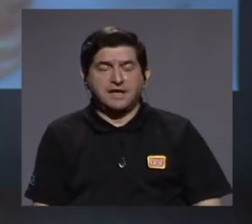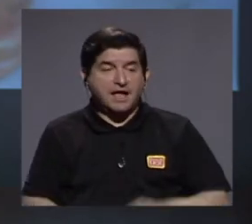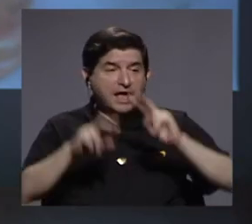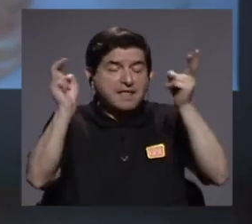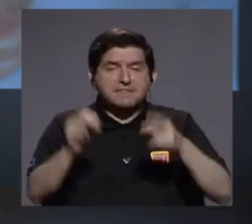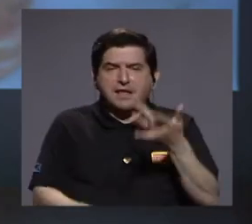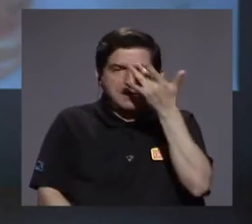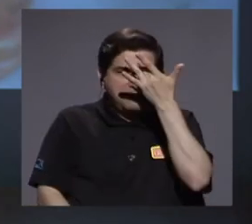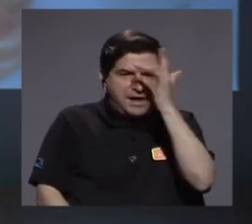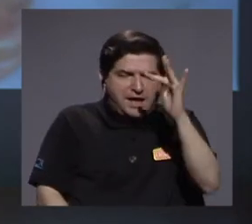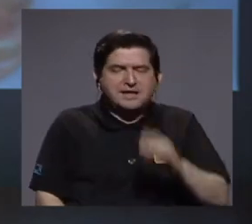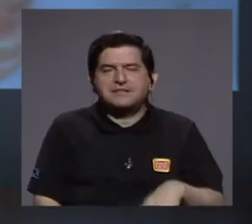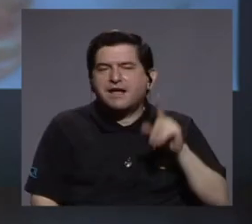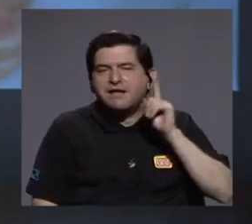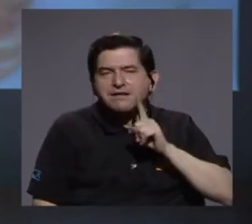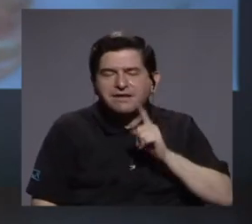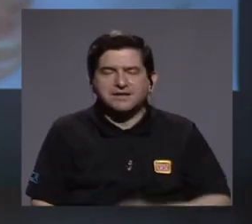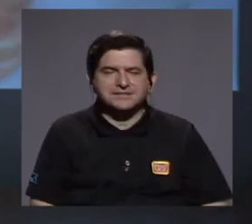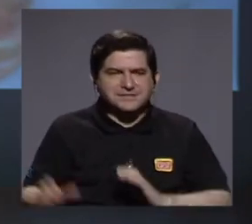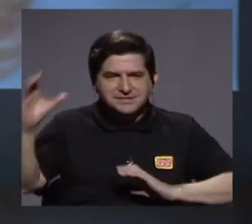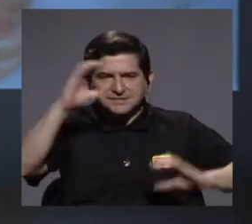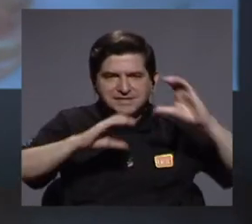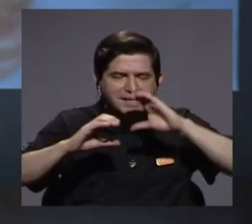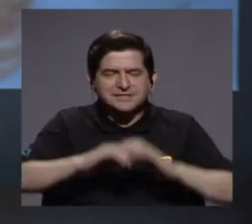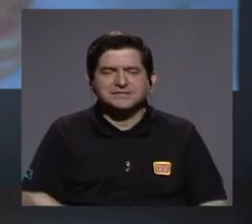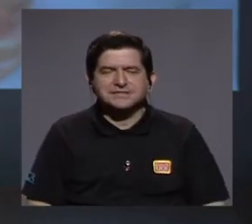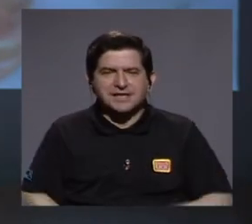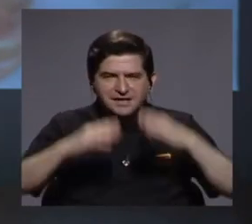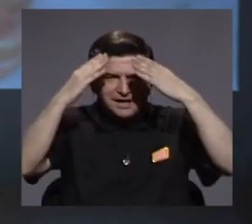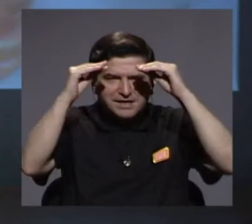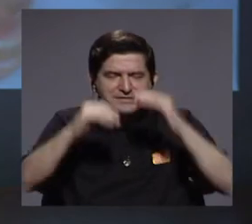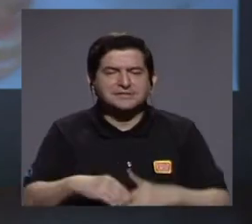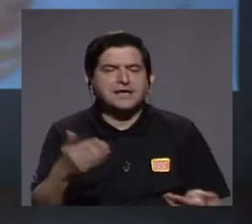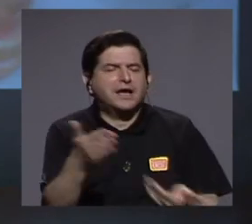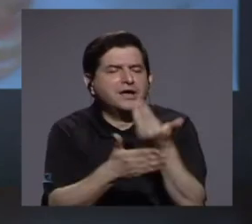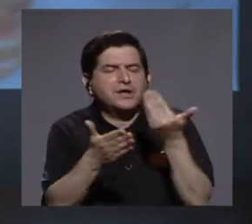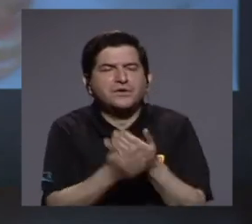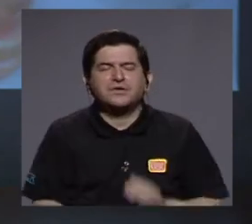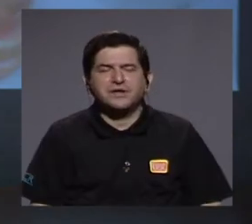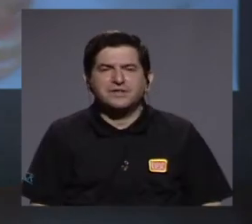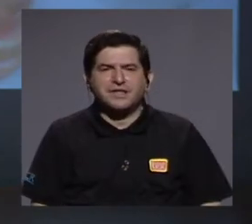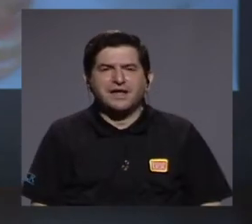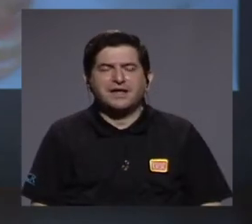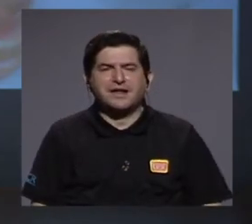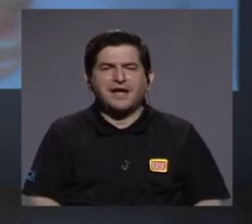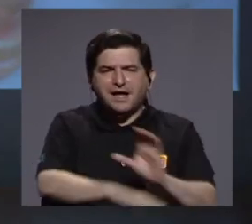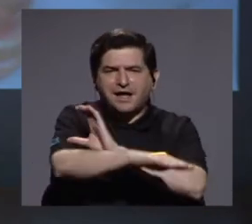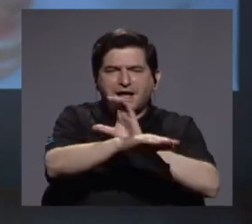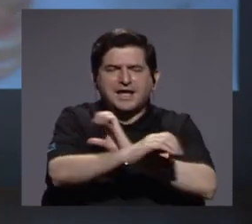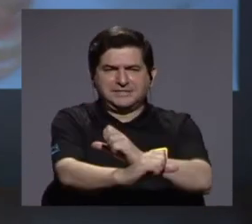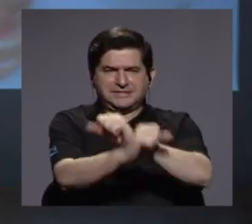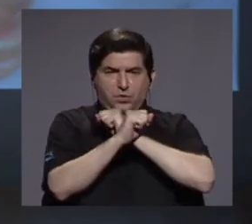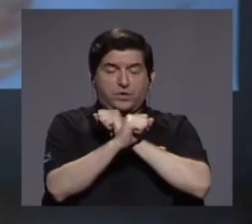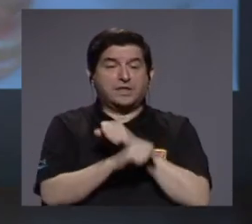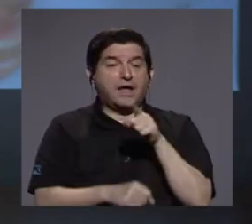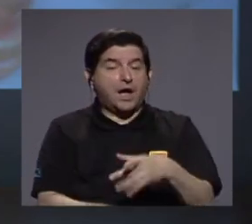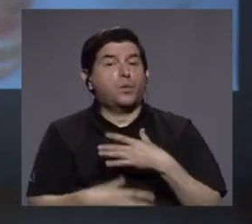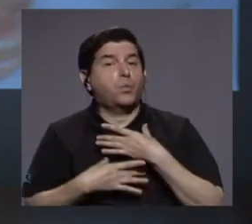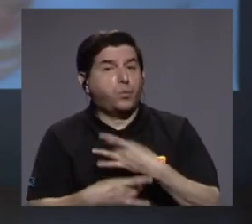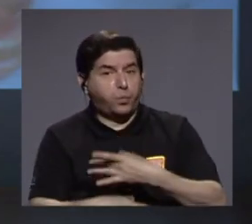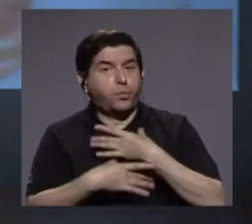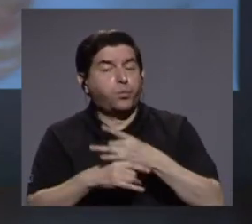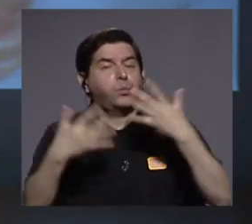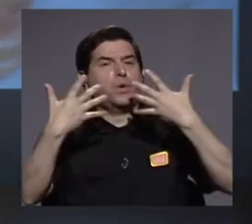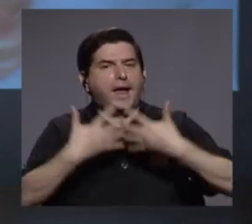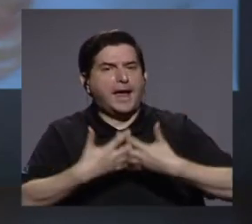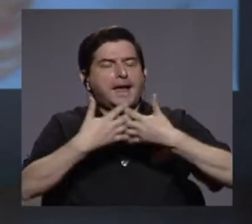temas de inteligencia artificial, ciencia de datos, innovación, ciberseguridad, está siendo tan apetecido por